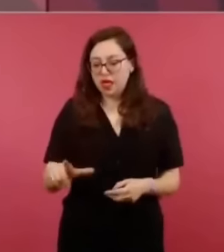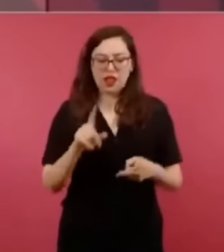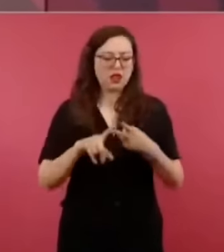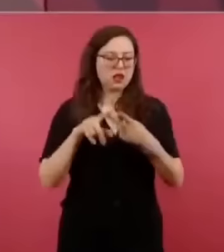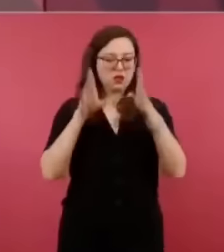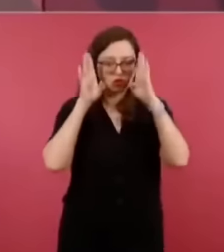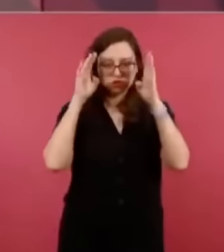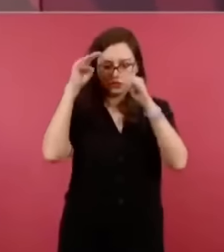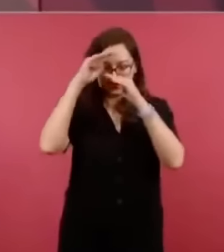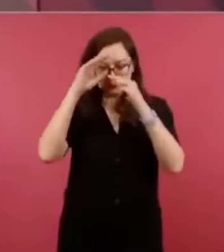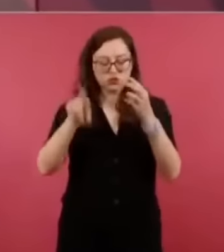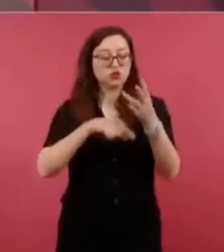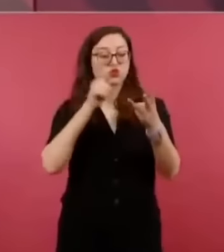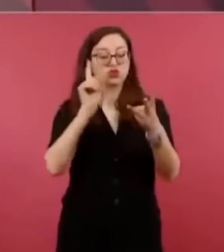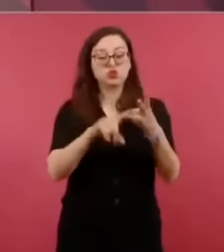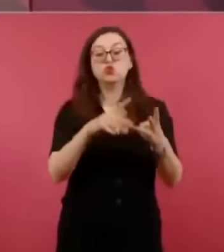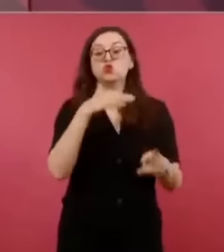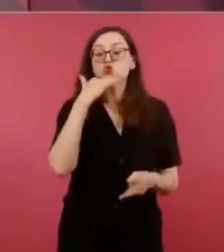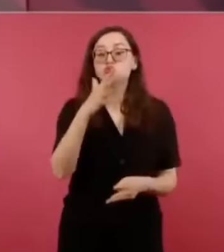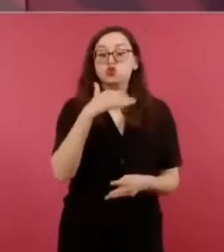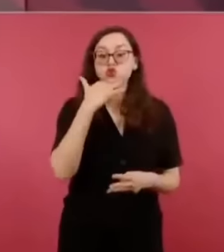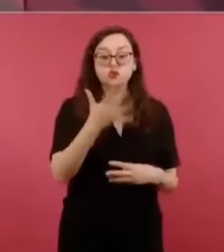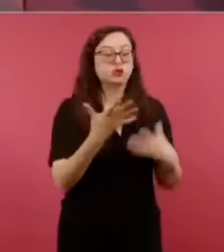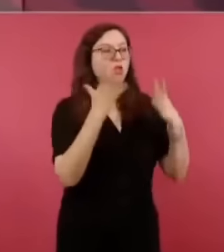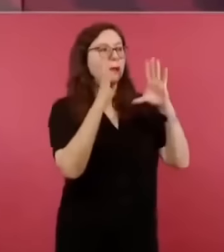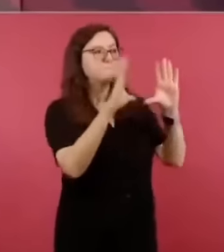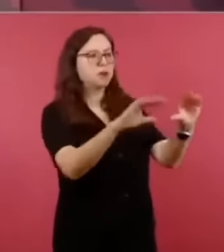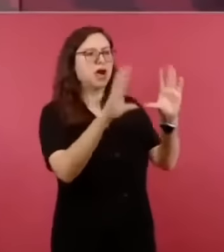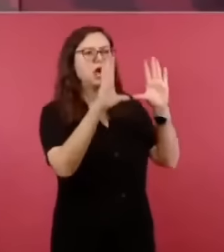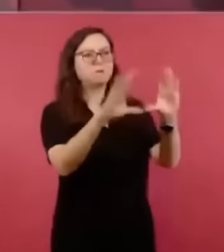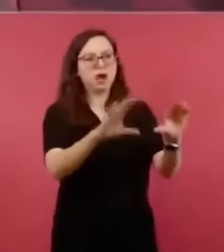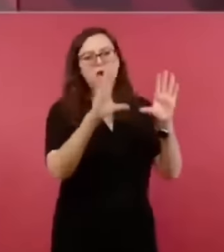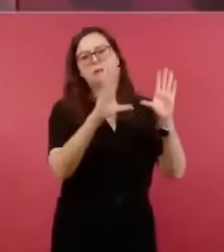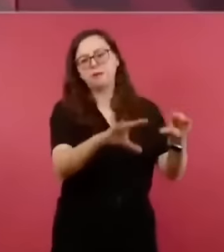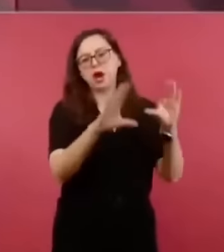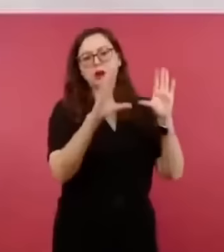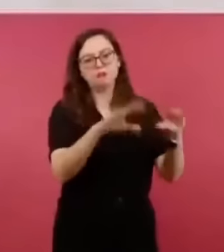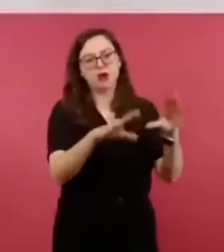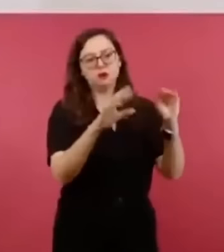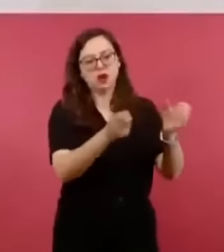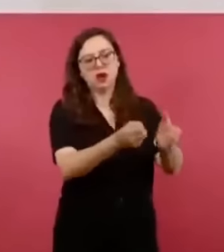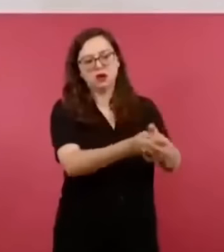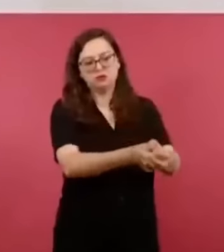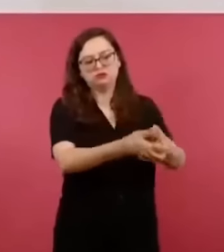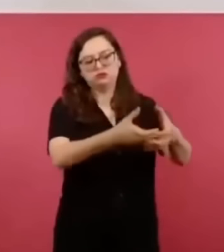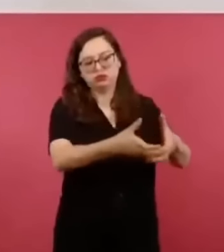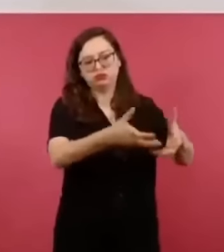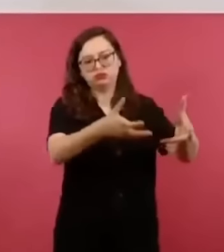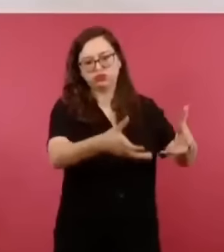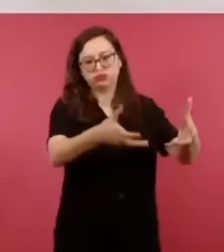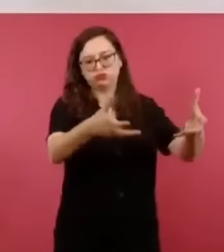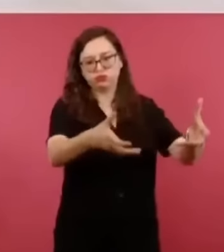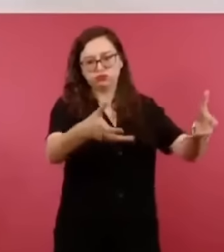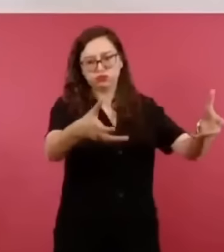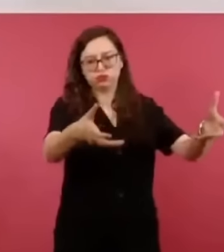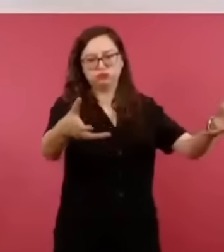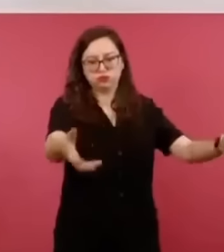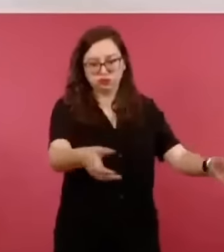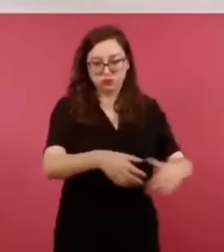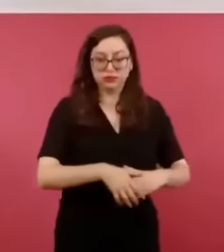y ellos también participaron